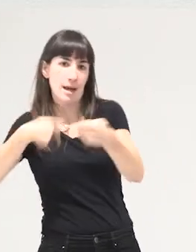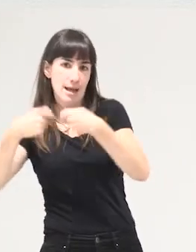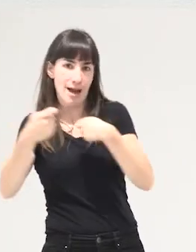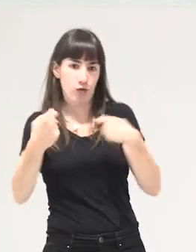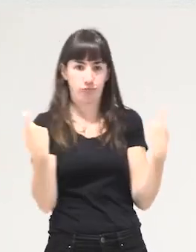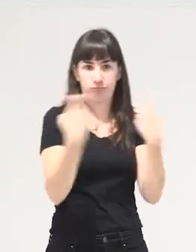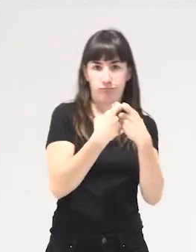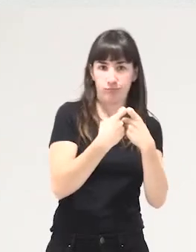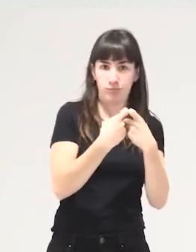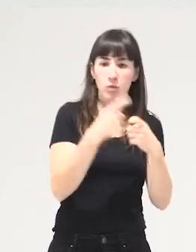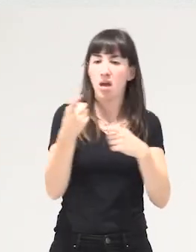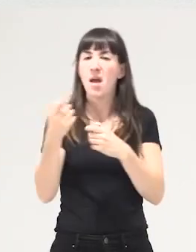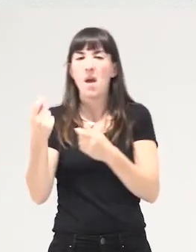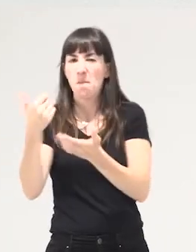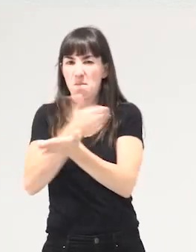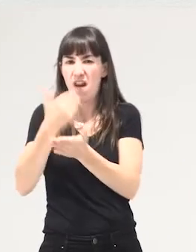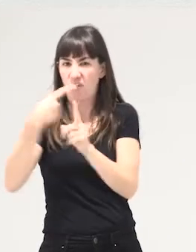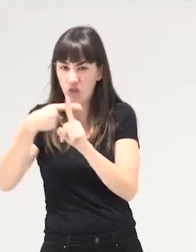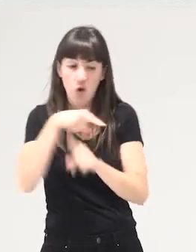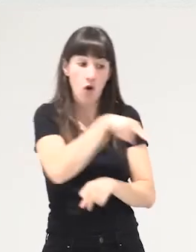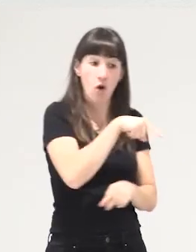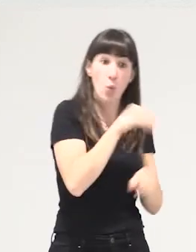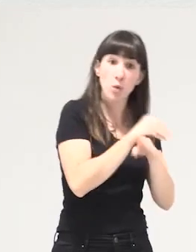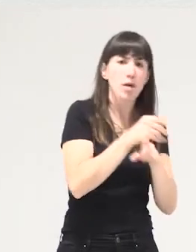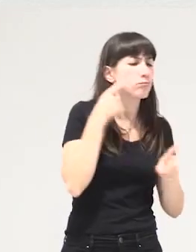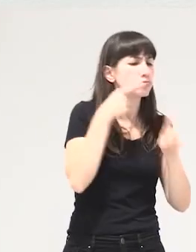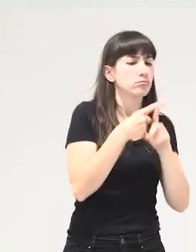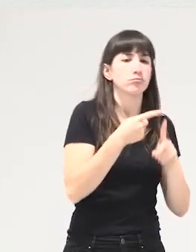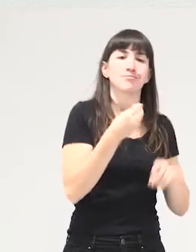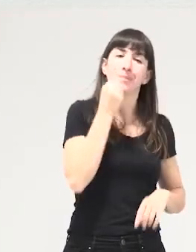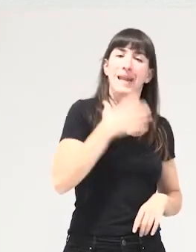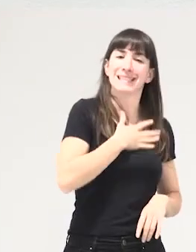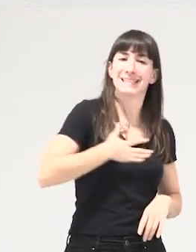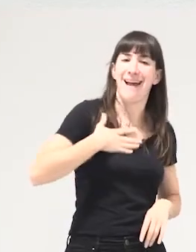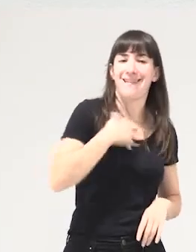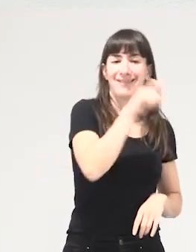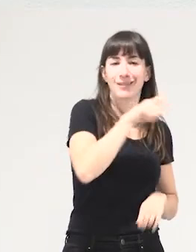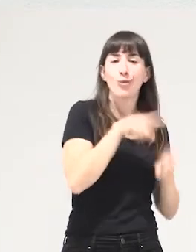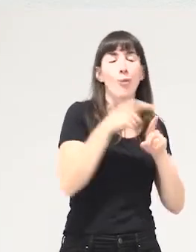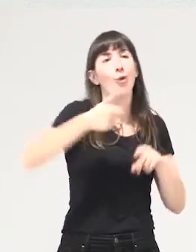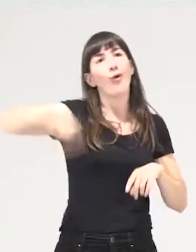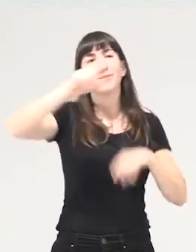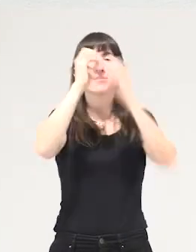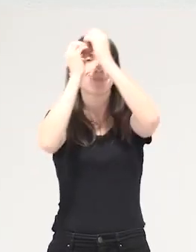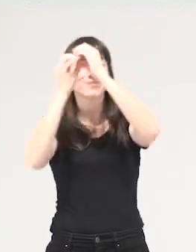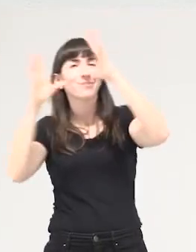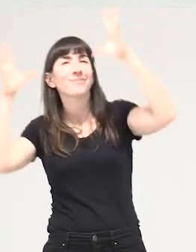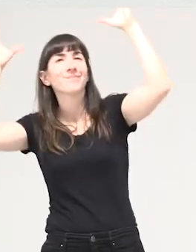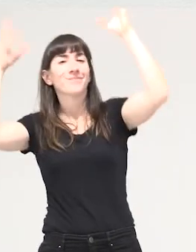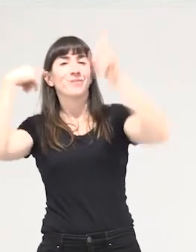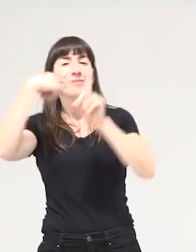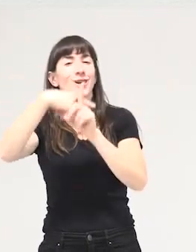en los cuidados lo que importa es la gente y es el bienestar de las personas y de aquí hemos caído en una especie de idealización de lo que se hace